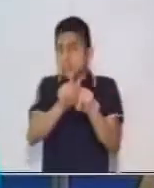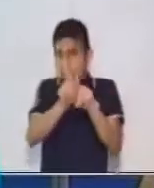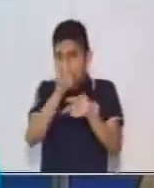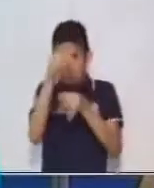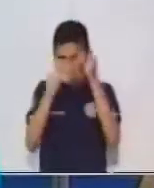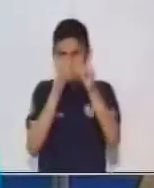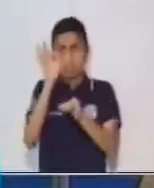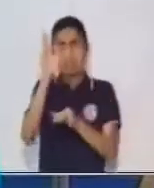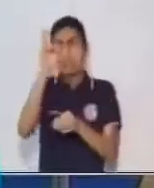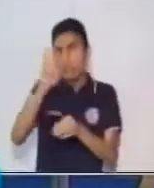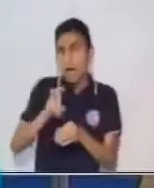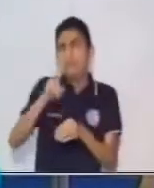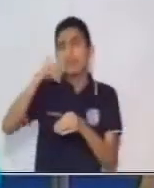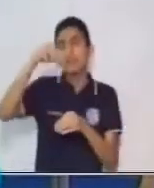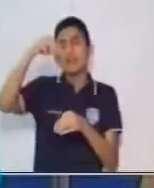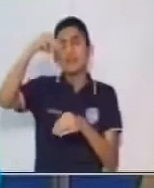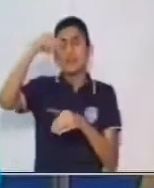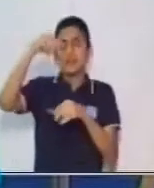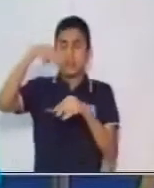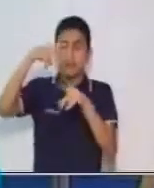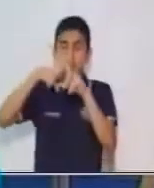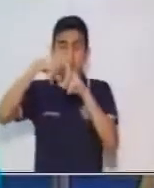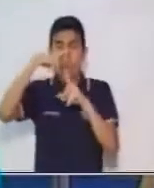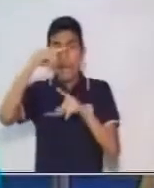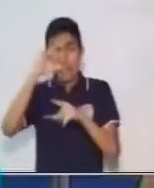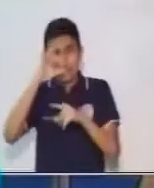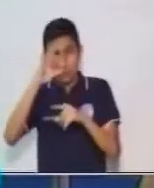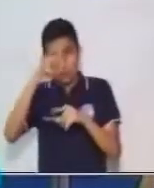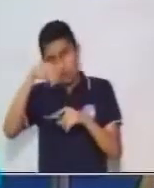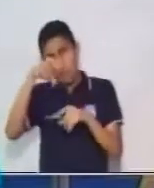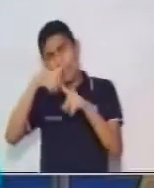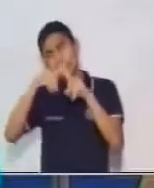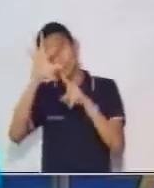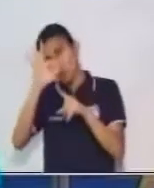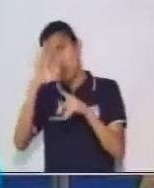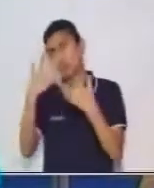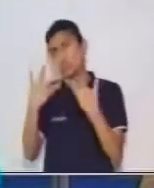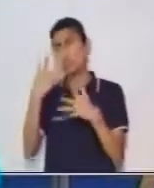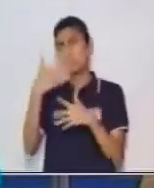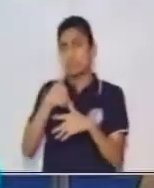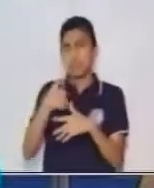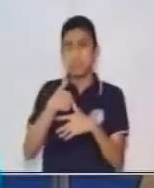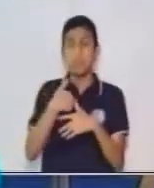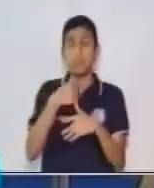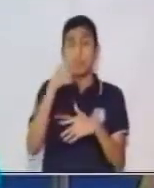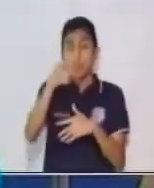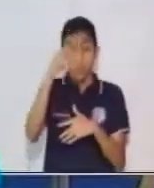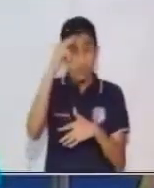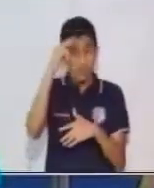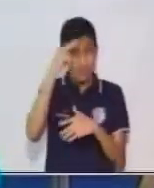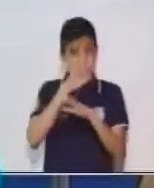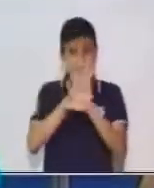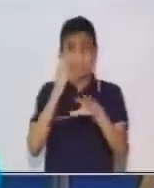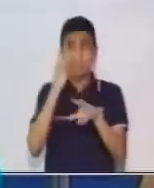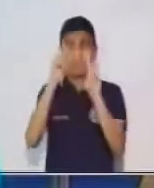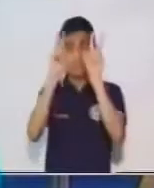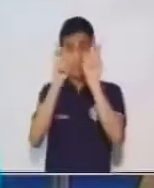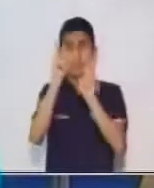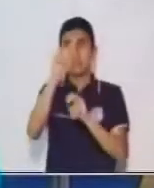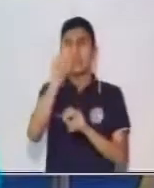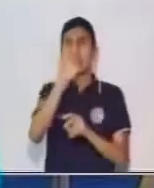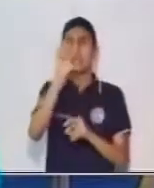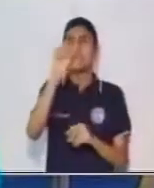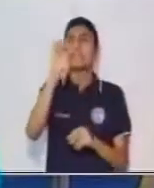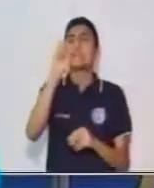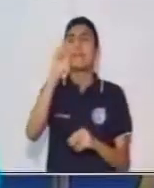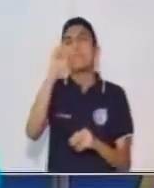va a tener un nexo que puede ser coordinante o subordinante. Si nosotros nos recordamos cuando vimos semántica dentro